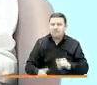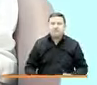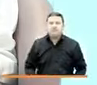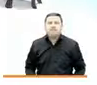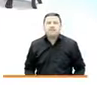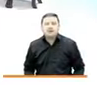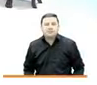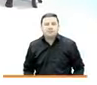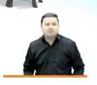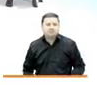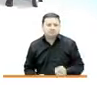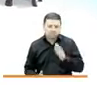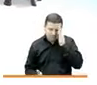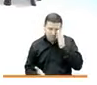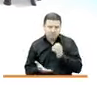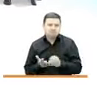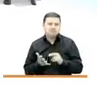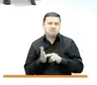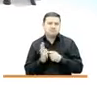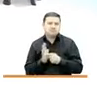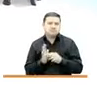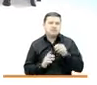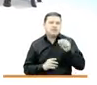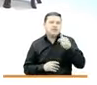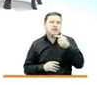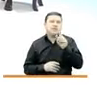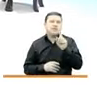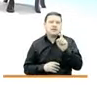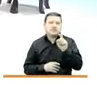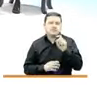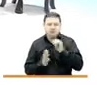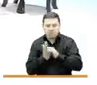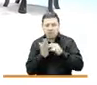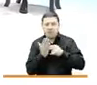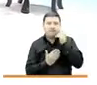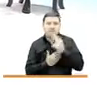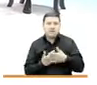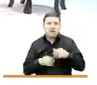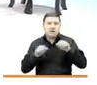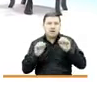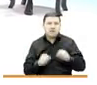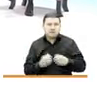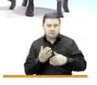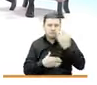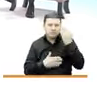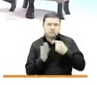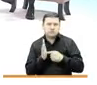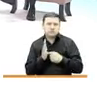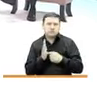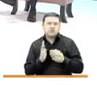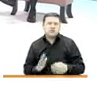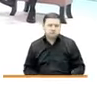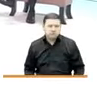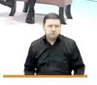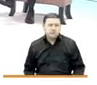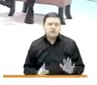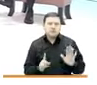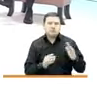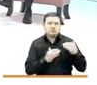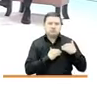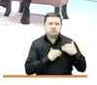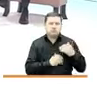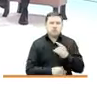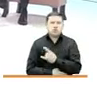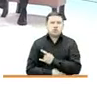En concreto, de los 16 proyectos que fueron aprobados inicialmente, 6 corresponden a